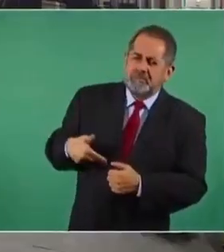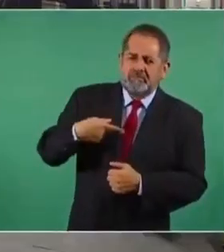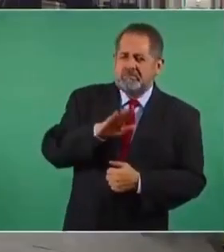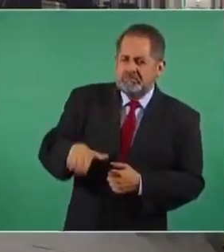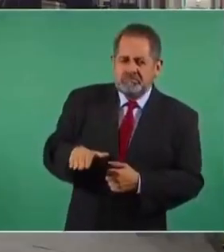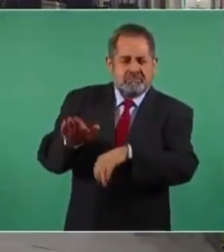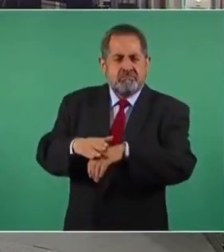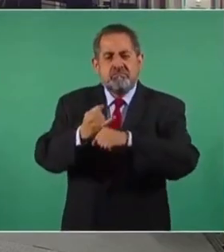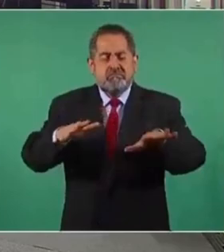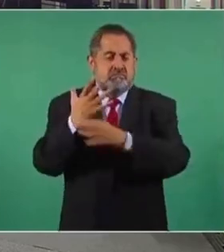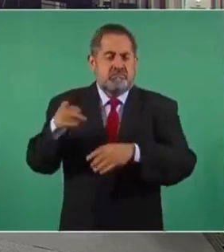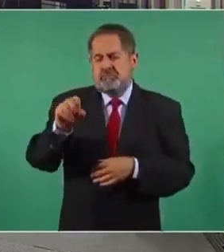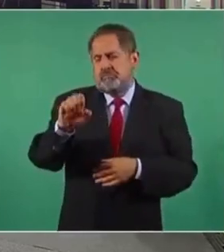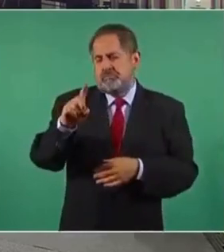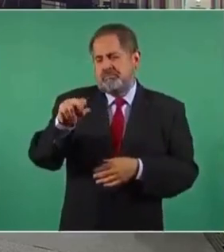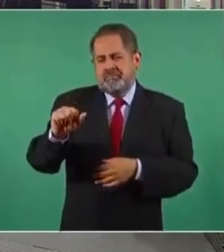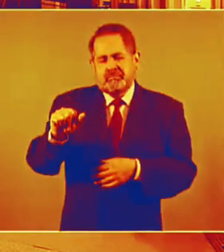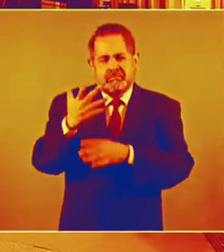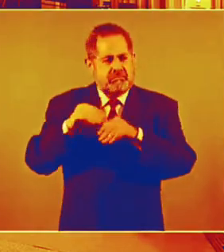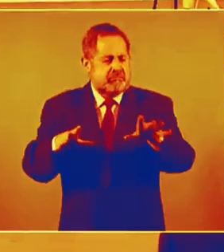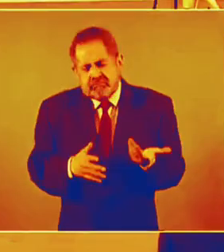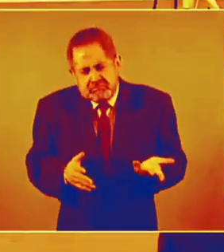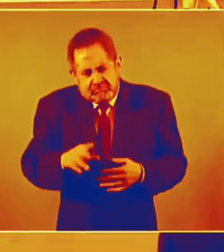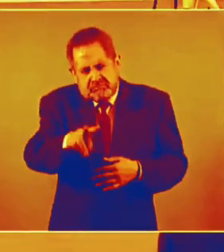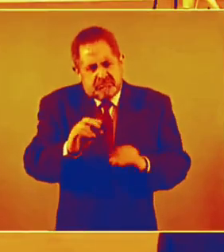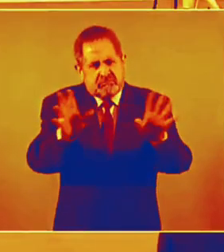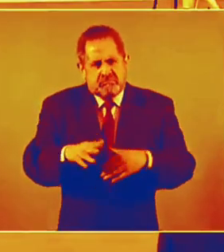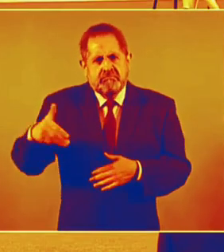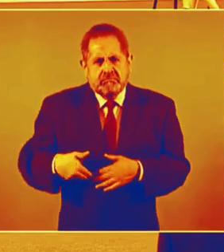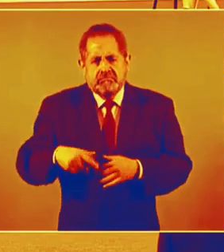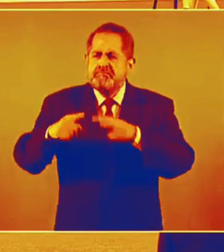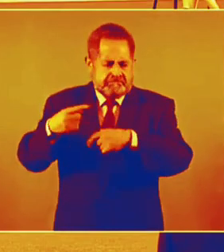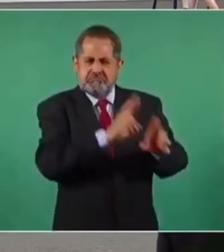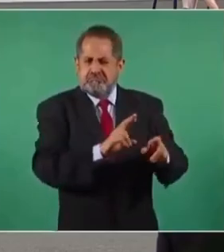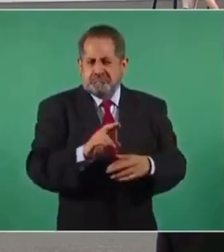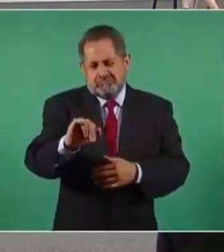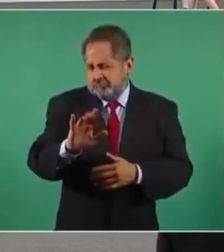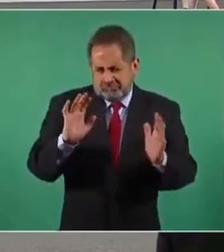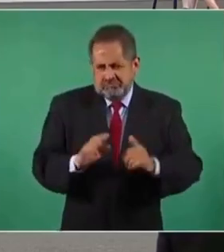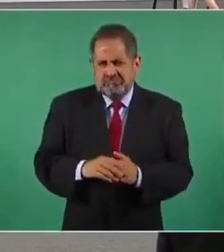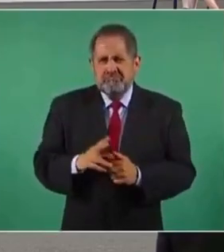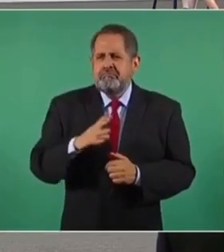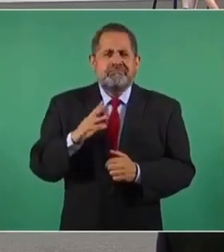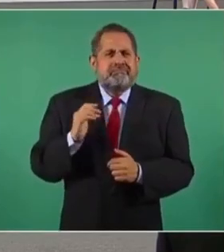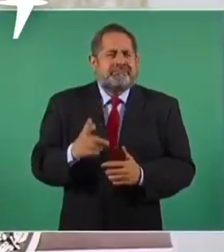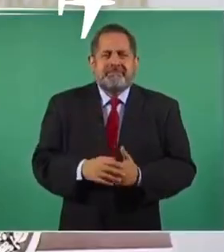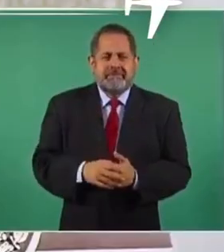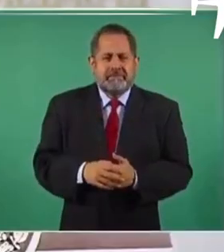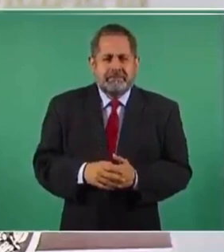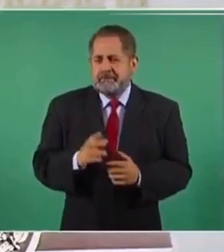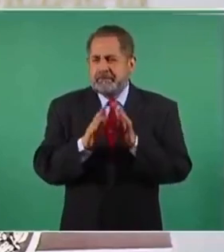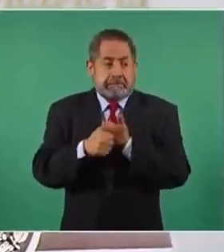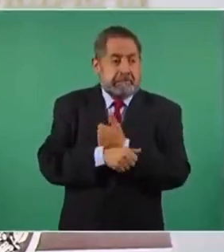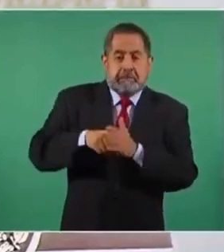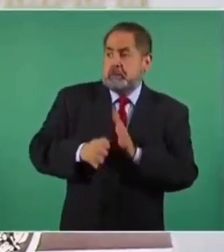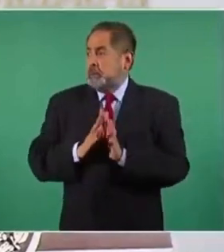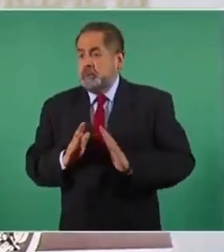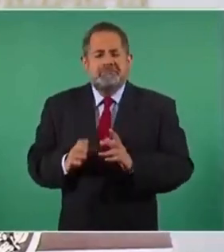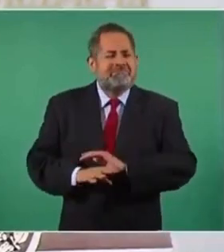muertes, presidente, es información que la propia se ha dado por vía de transparencia. Puede ser. Y les van a contestar completo. Y no hay nada que ocultar.